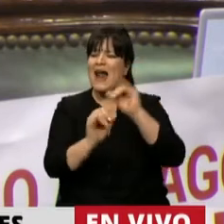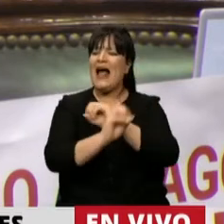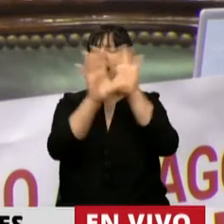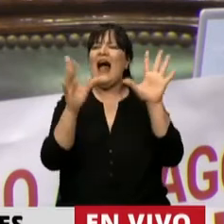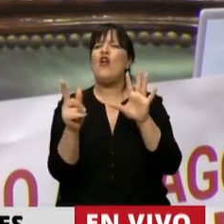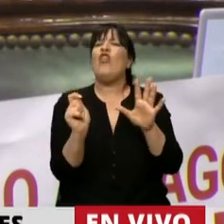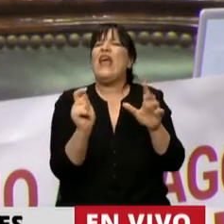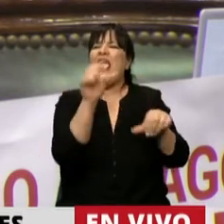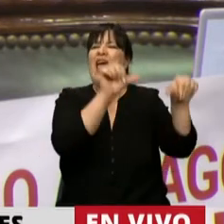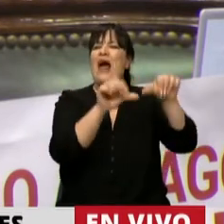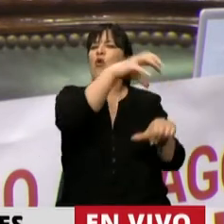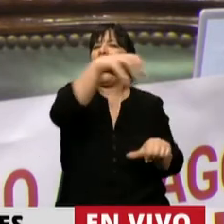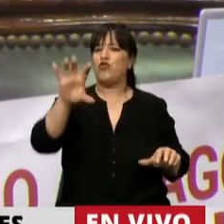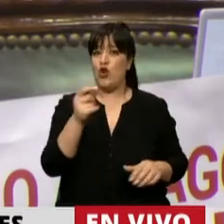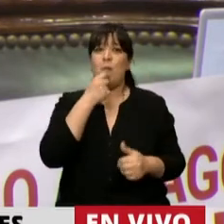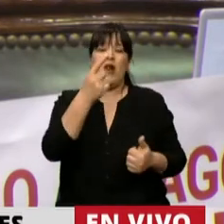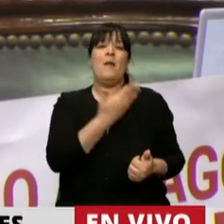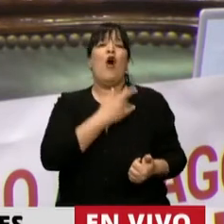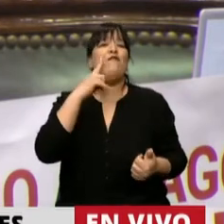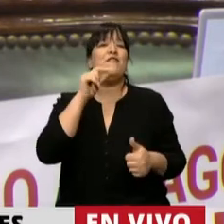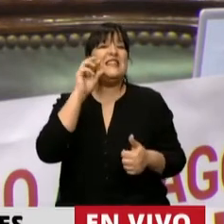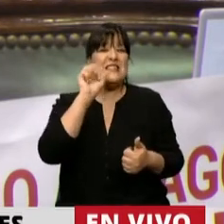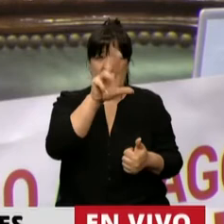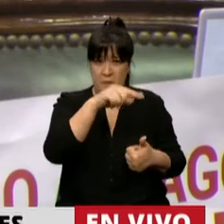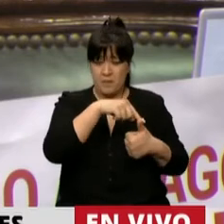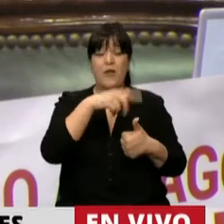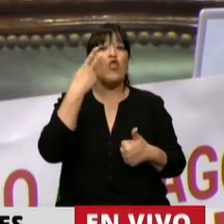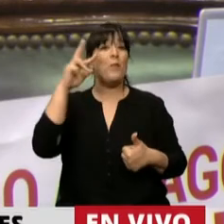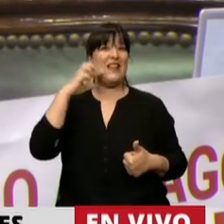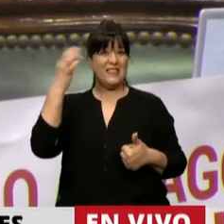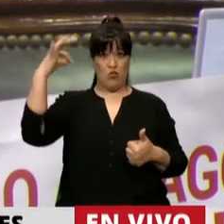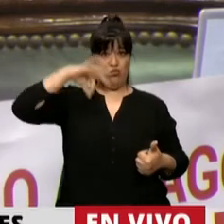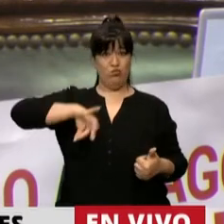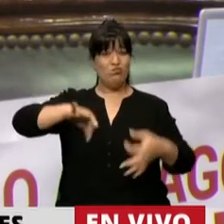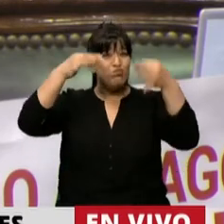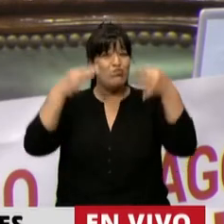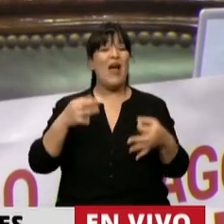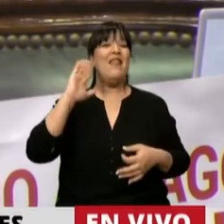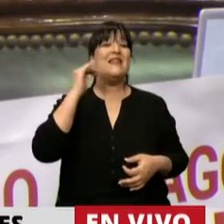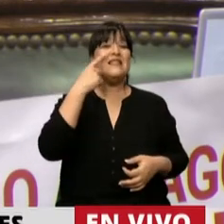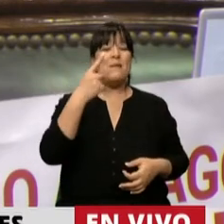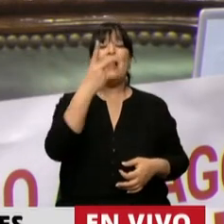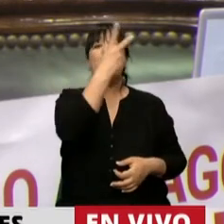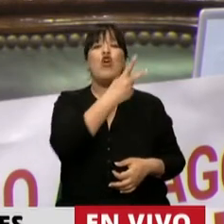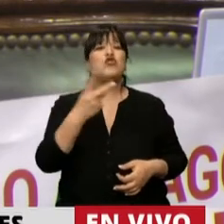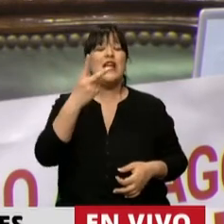estamos hablando. Por ejemplo, Pfizer obtuvo en el 2019 beneficios netos de 16